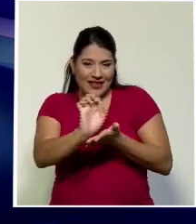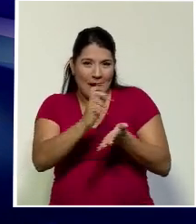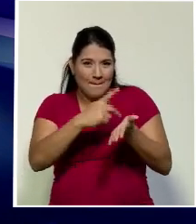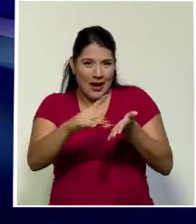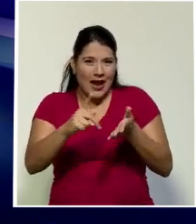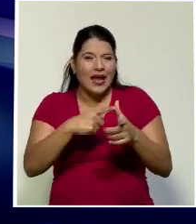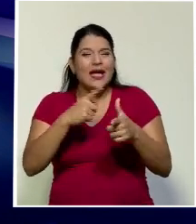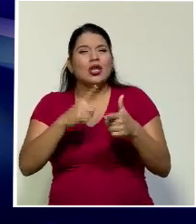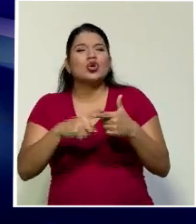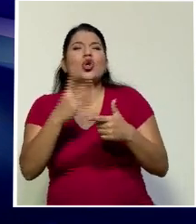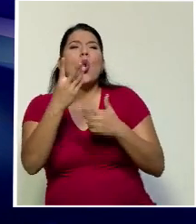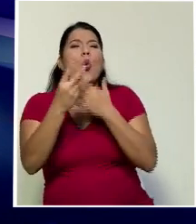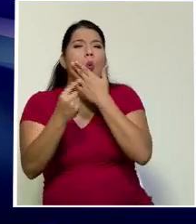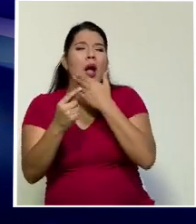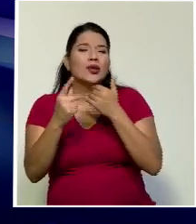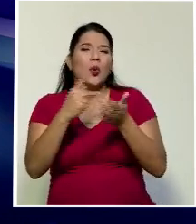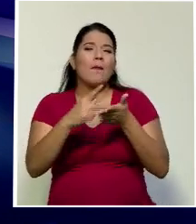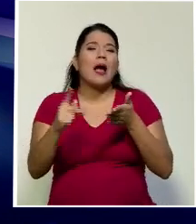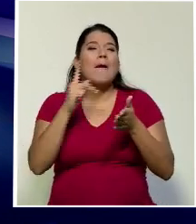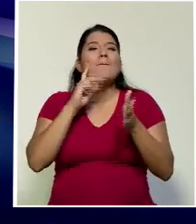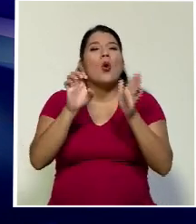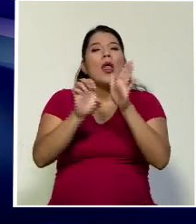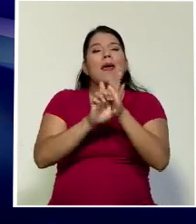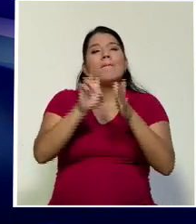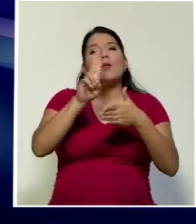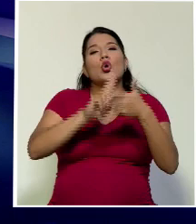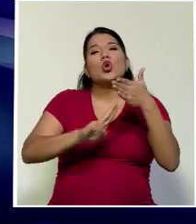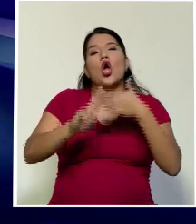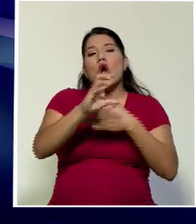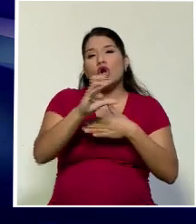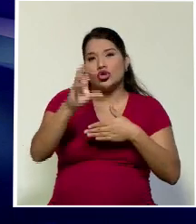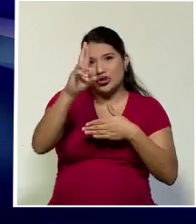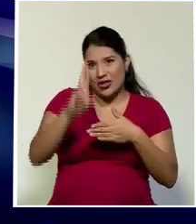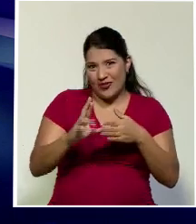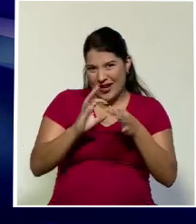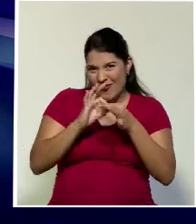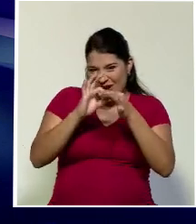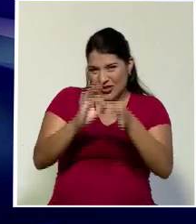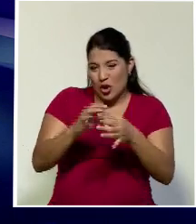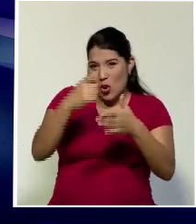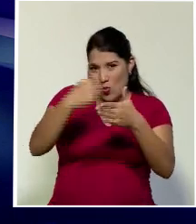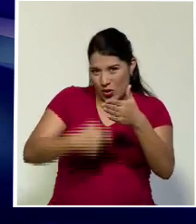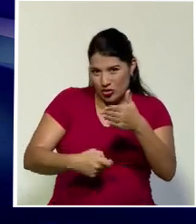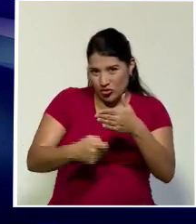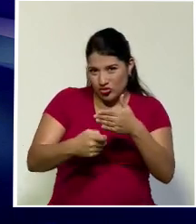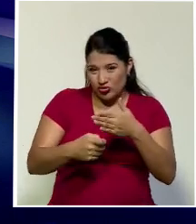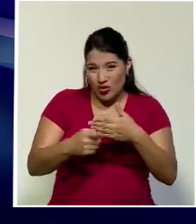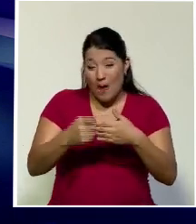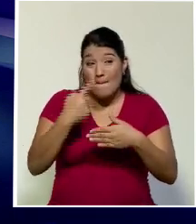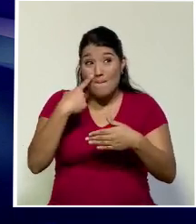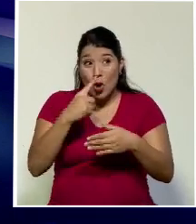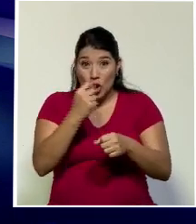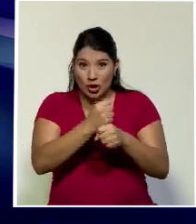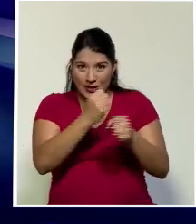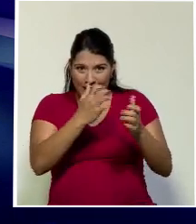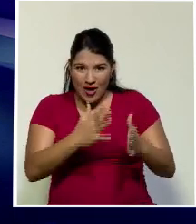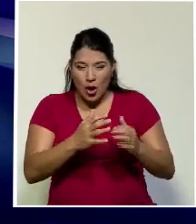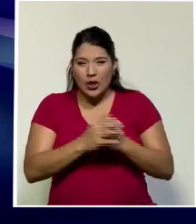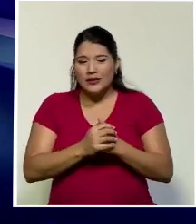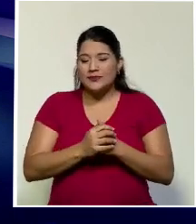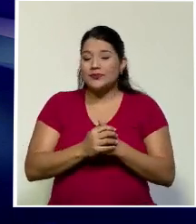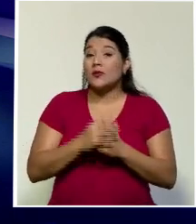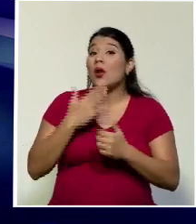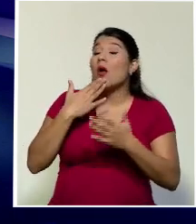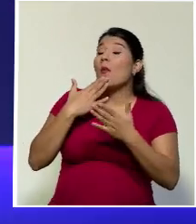¿cuánto paga, por ejemplo, los empleados de la UCR por impuestos de renta? Vamos a ver,